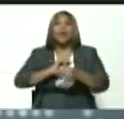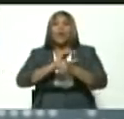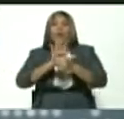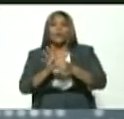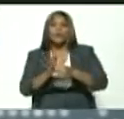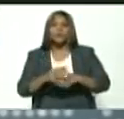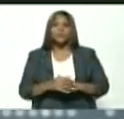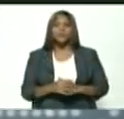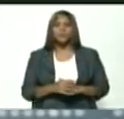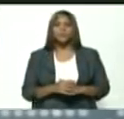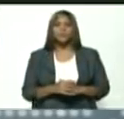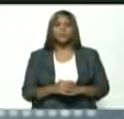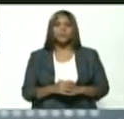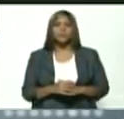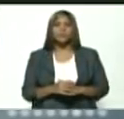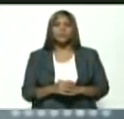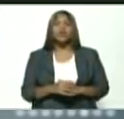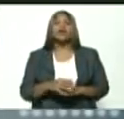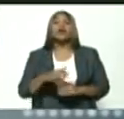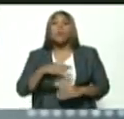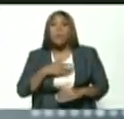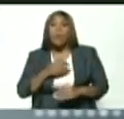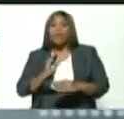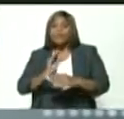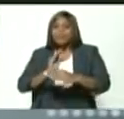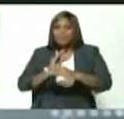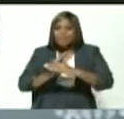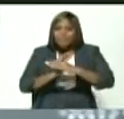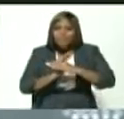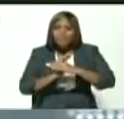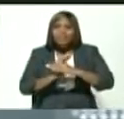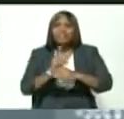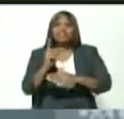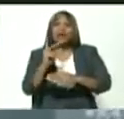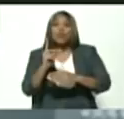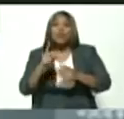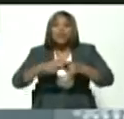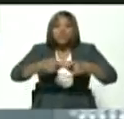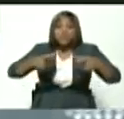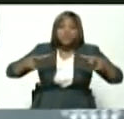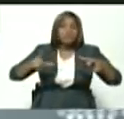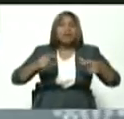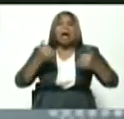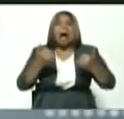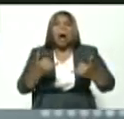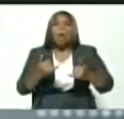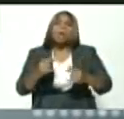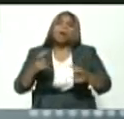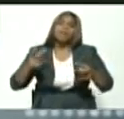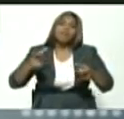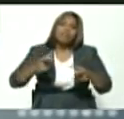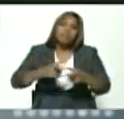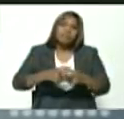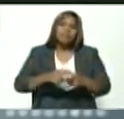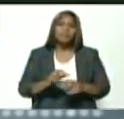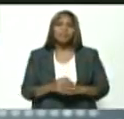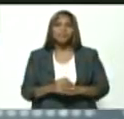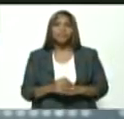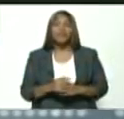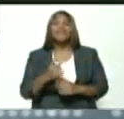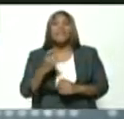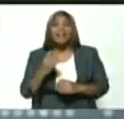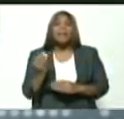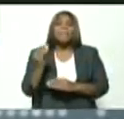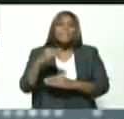Hemos logrado contener la segunda ola del coronavirus. Pero en una meseta muy alta. Muy alta todavía.